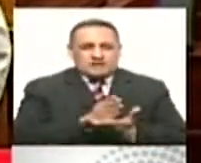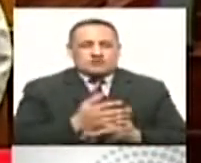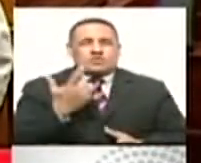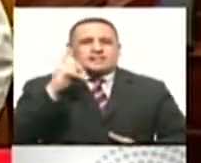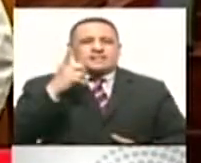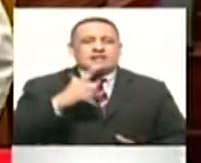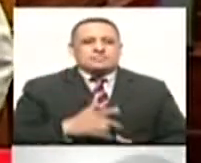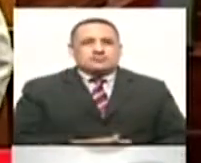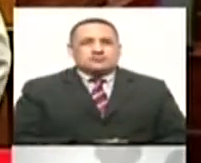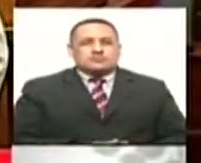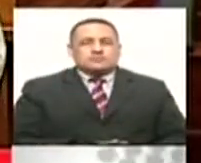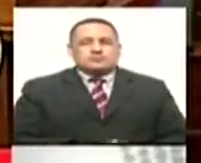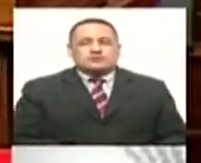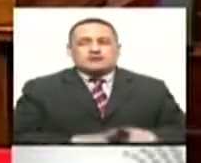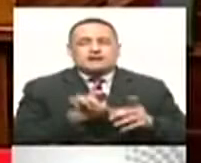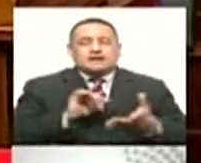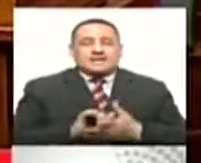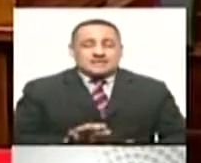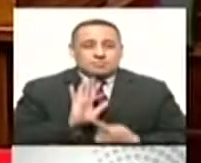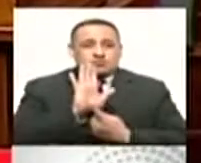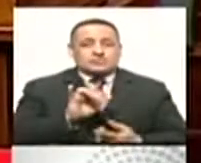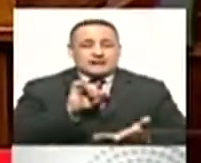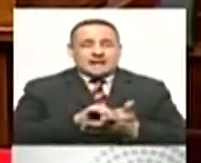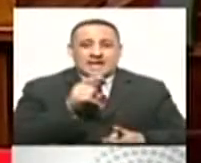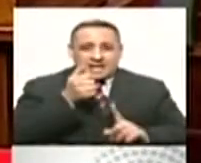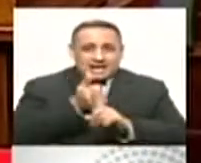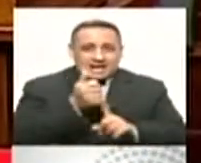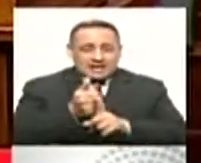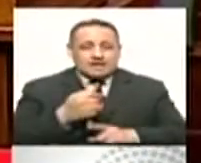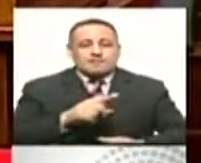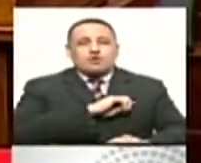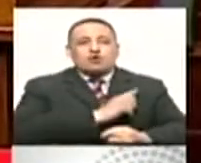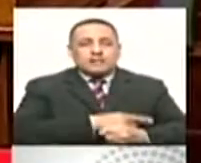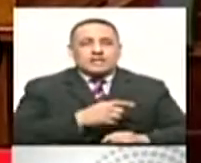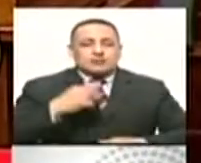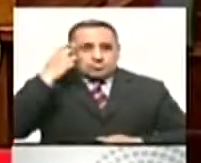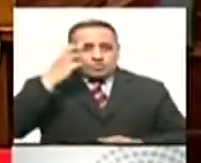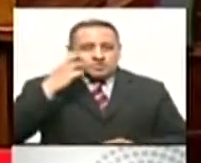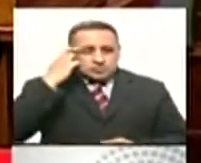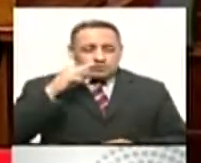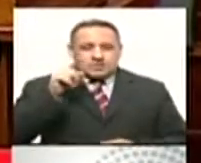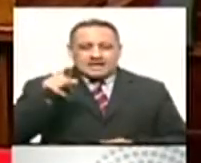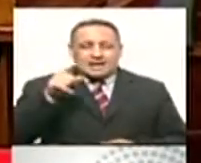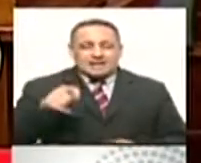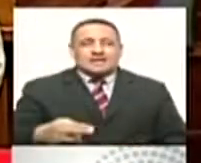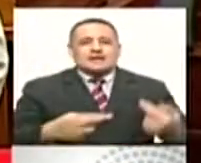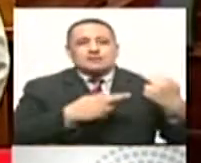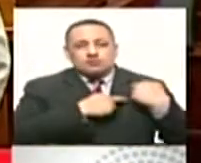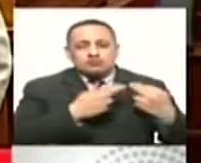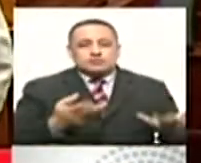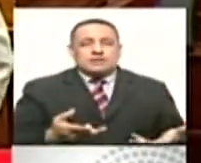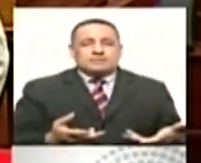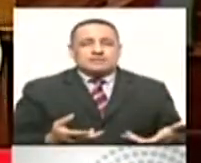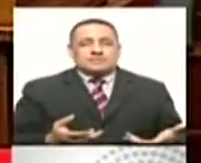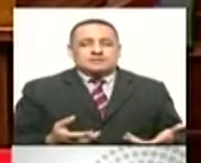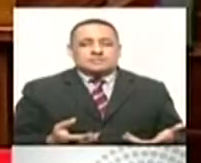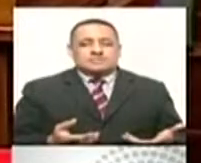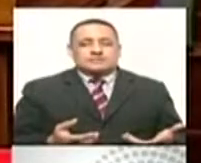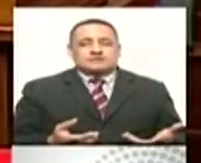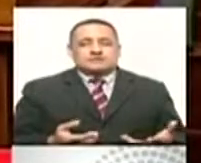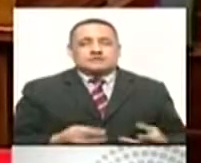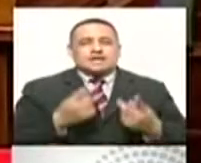antes que lo que está previsto ahora a las clases? Mira, Fernando, yo creo que es